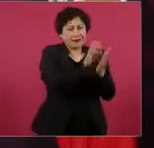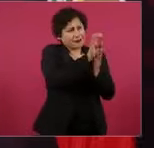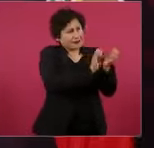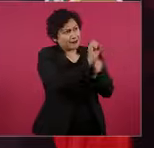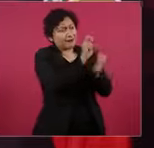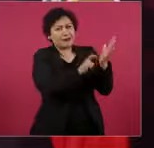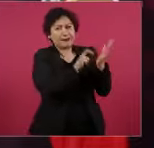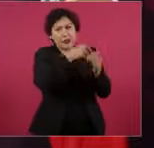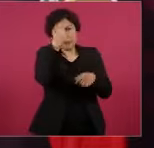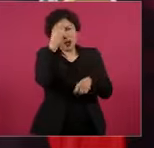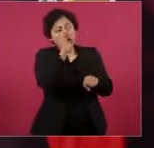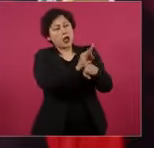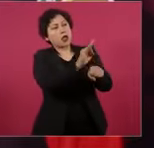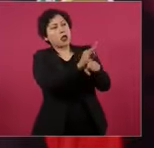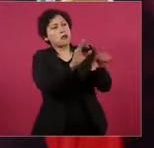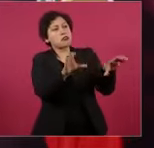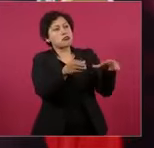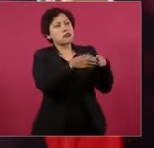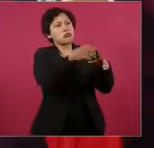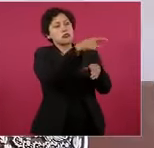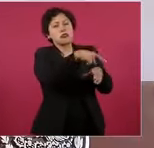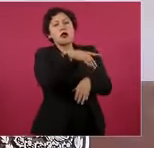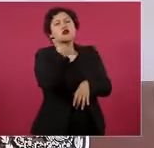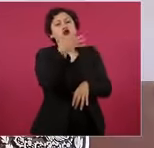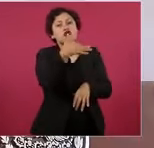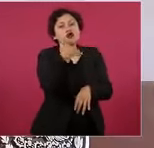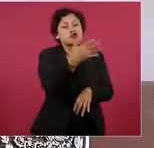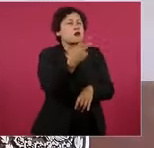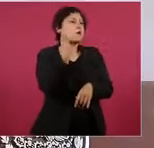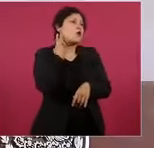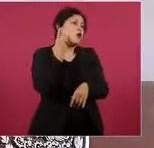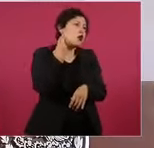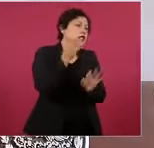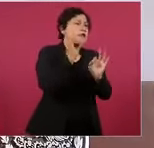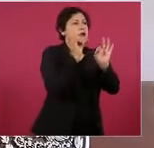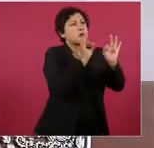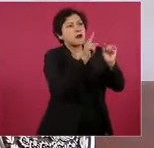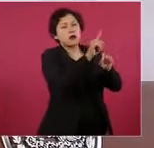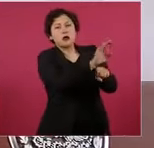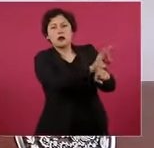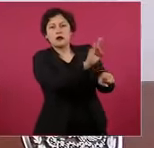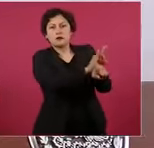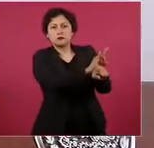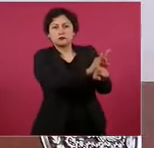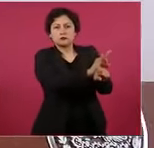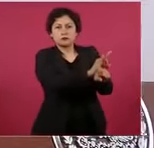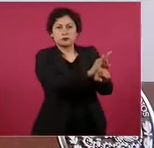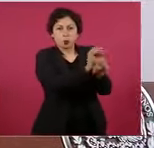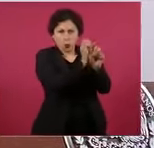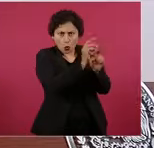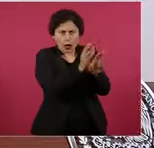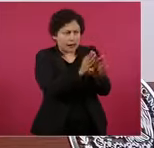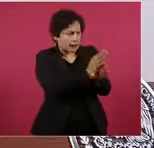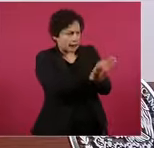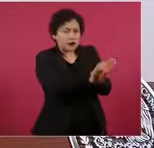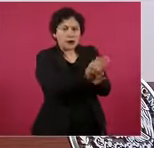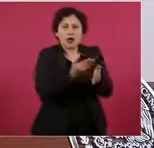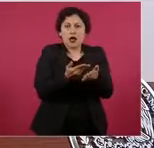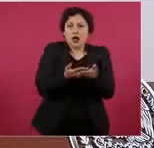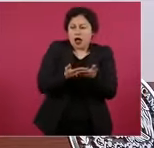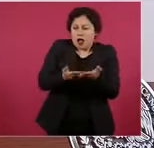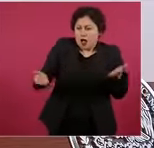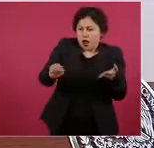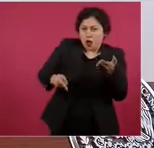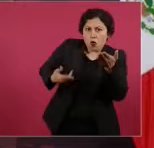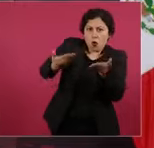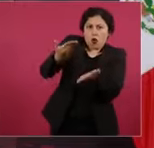Y ahora, que se quiere hacer una reforma a la Constitución, pensando